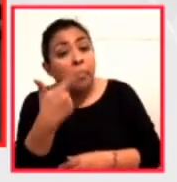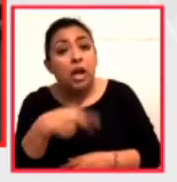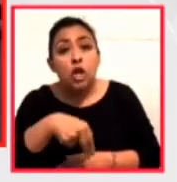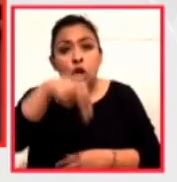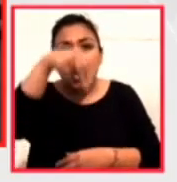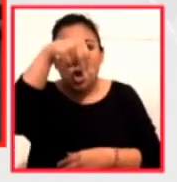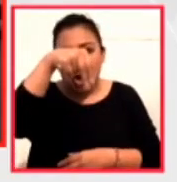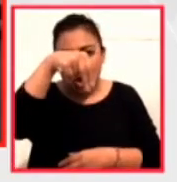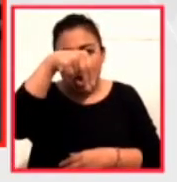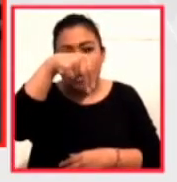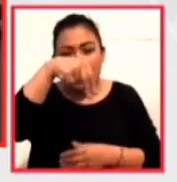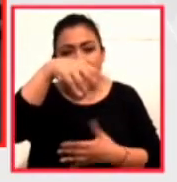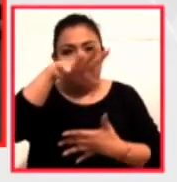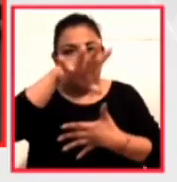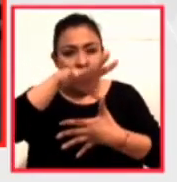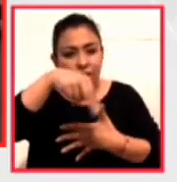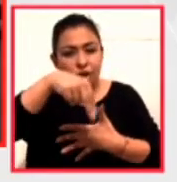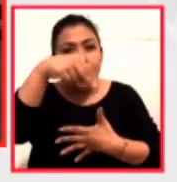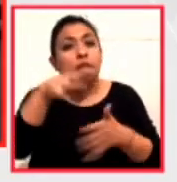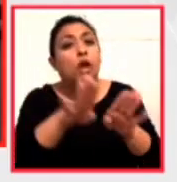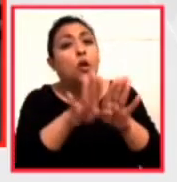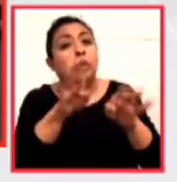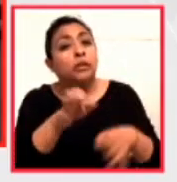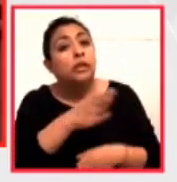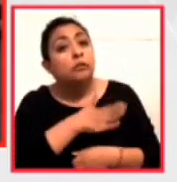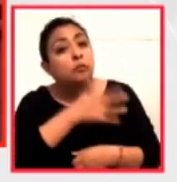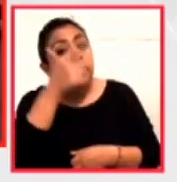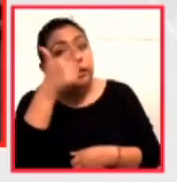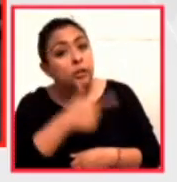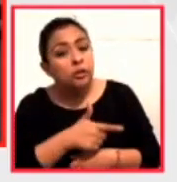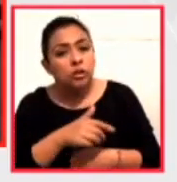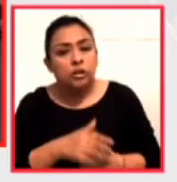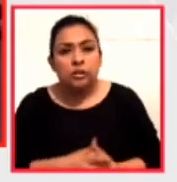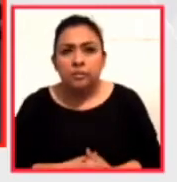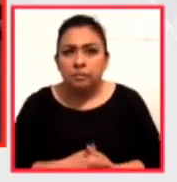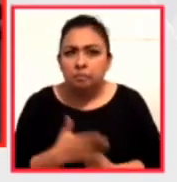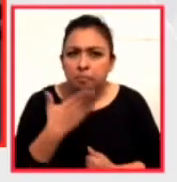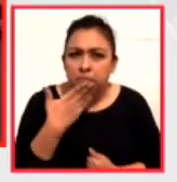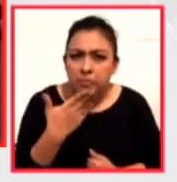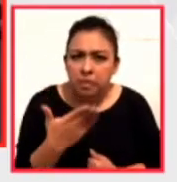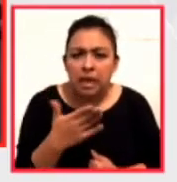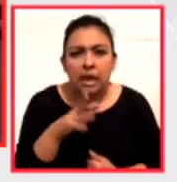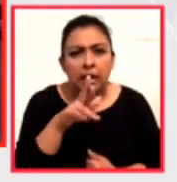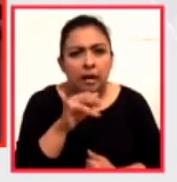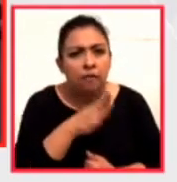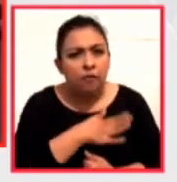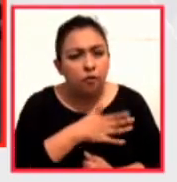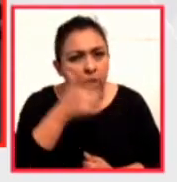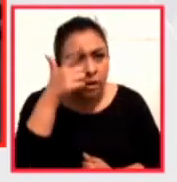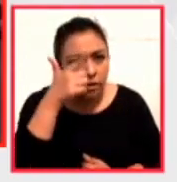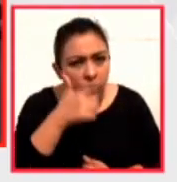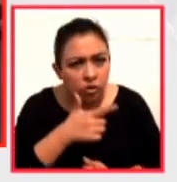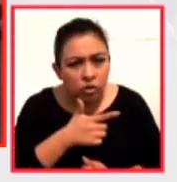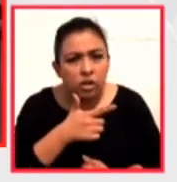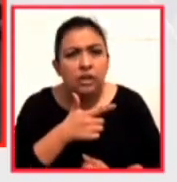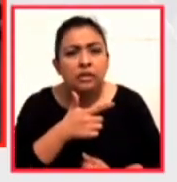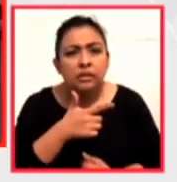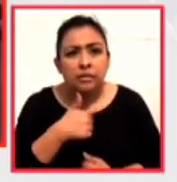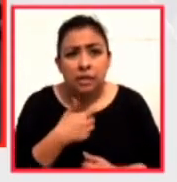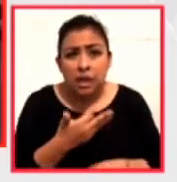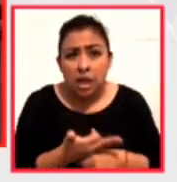continente. Edgardo, ¿cómo estás? Muy buenas noches. Muy atirado, Rafa. Muy buenas noches. En efecto, yo creo que en este momento